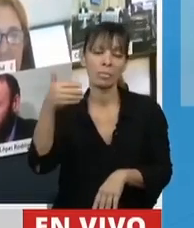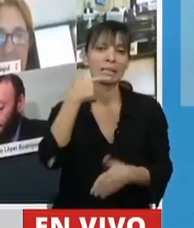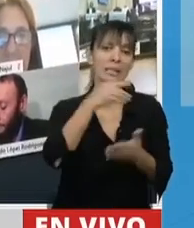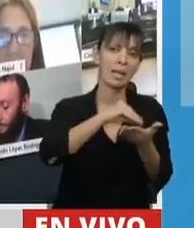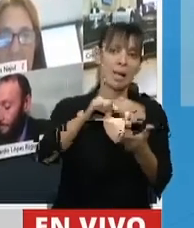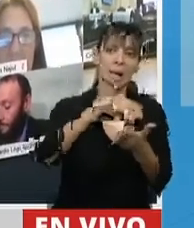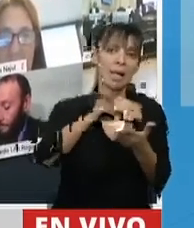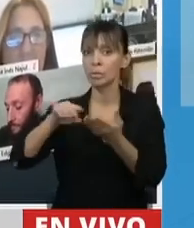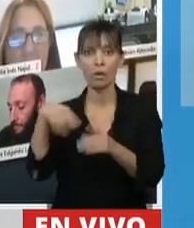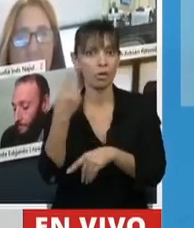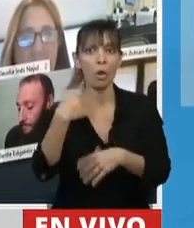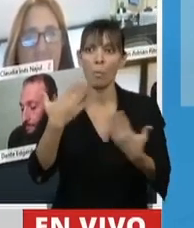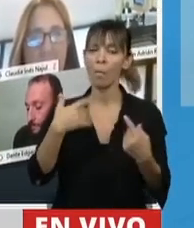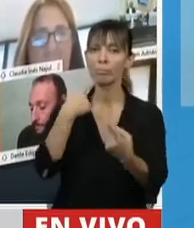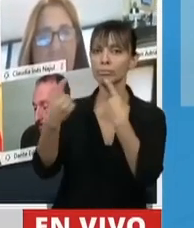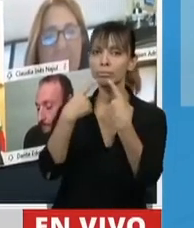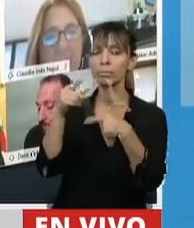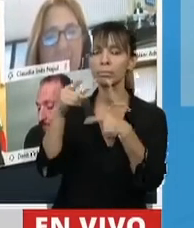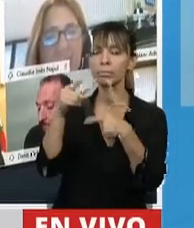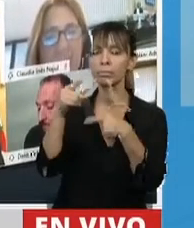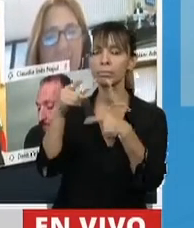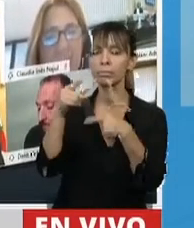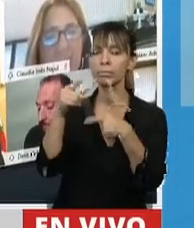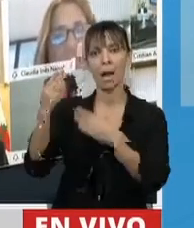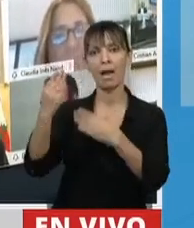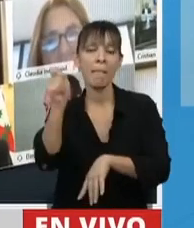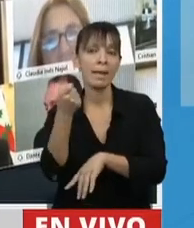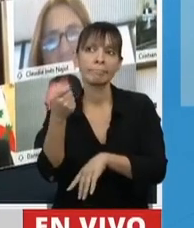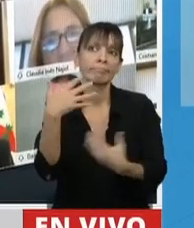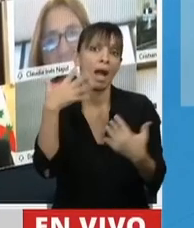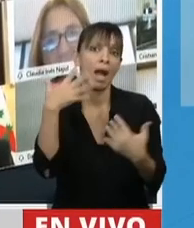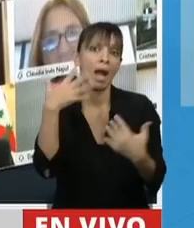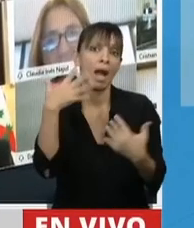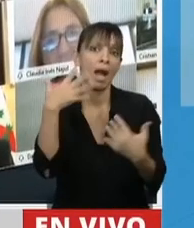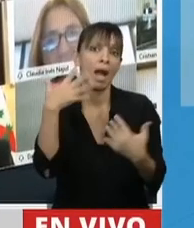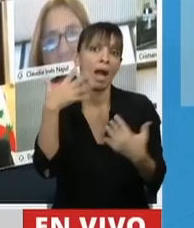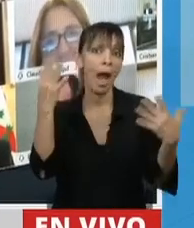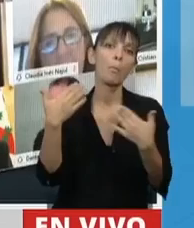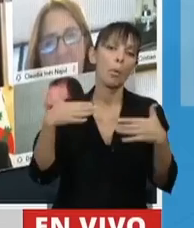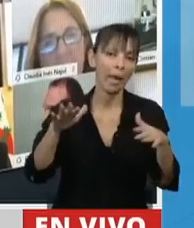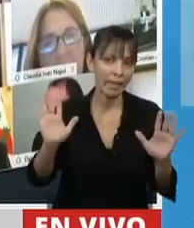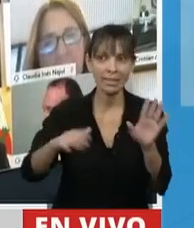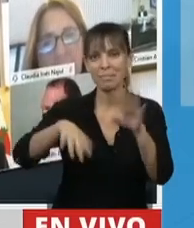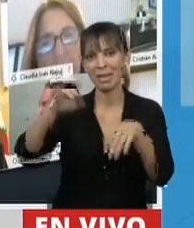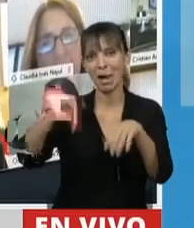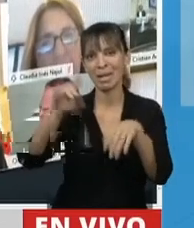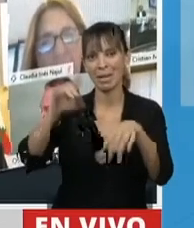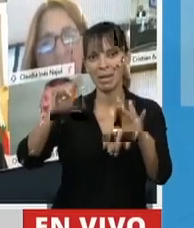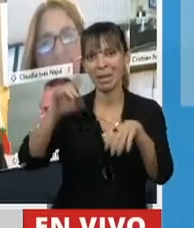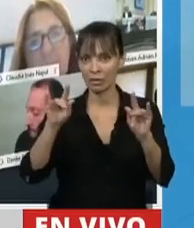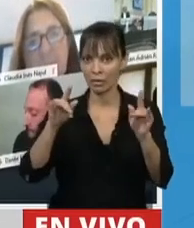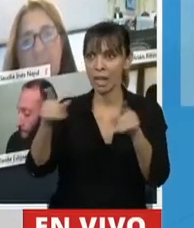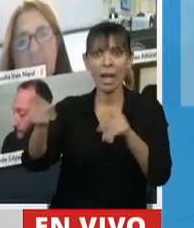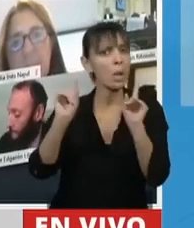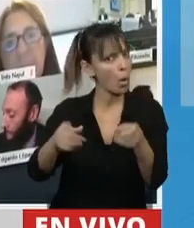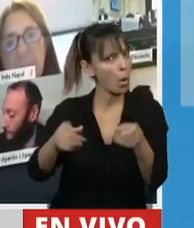podamos hacerle las preguntas. Si el jefe de gabinete un mes no puede venir, algo que a veces puede suceder, más en estos momentos de crisis, las preguntas